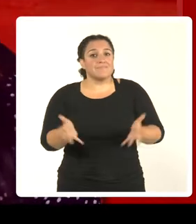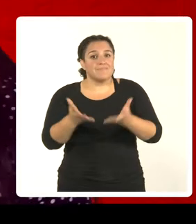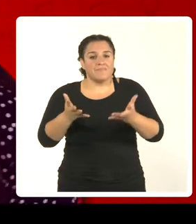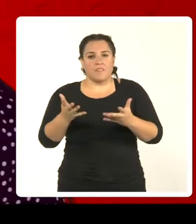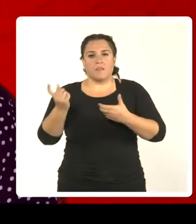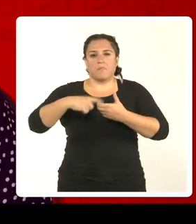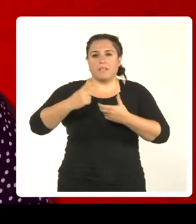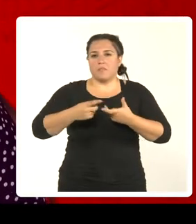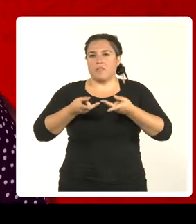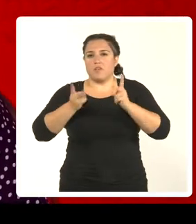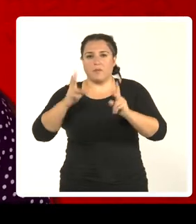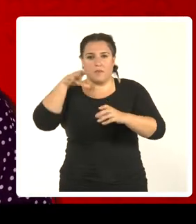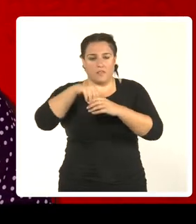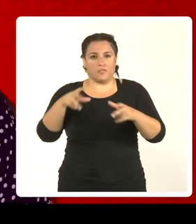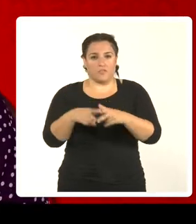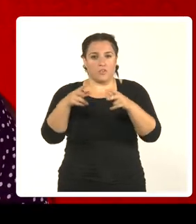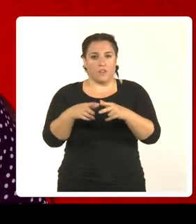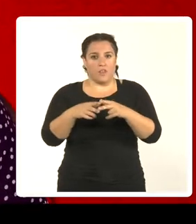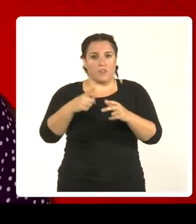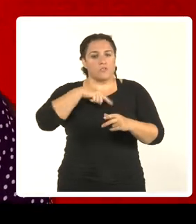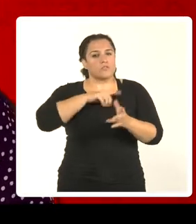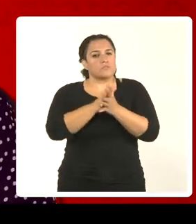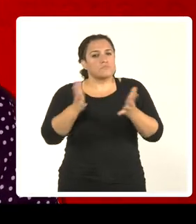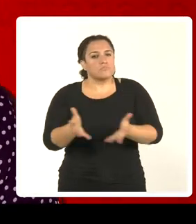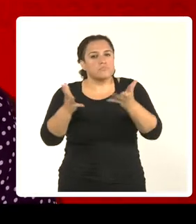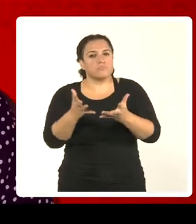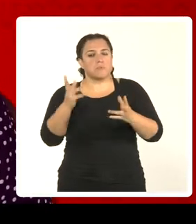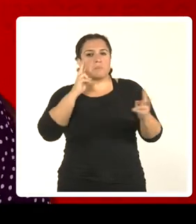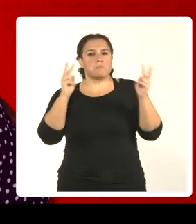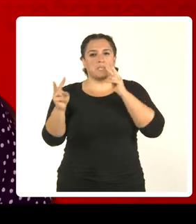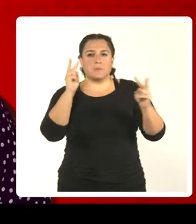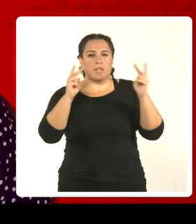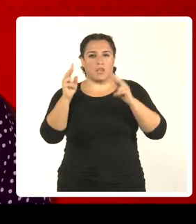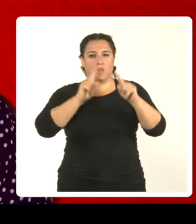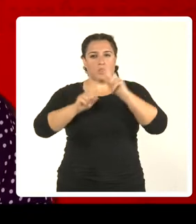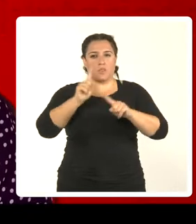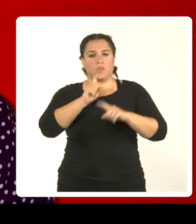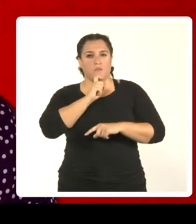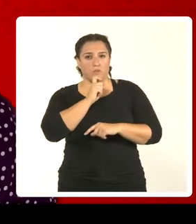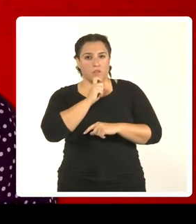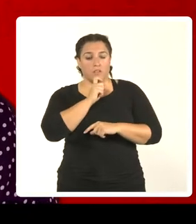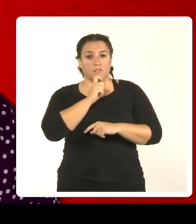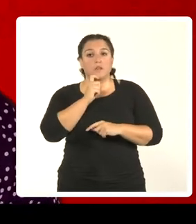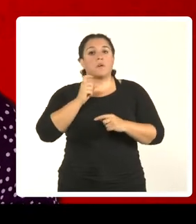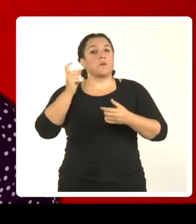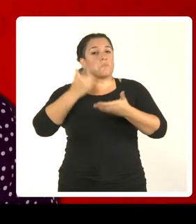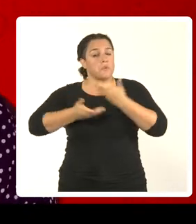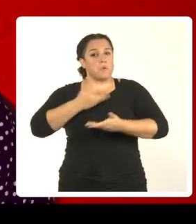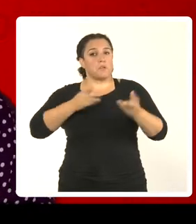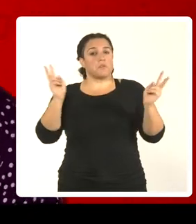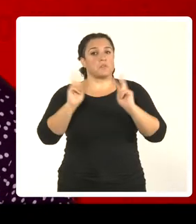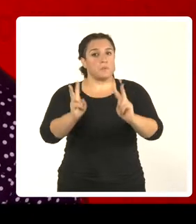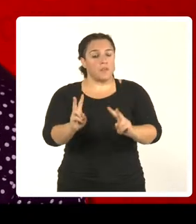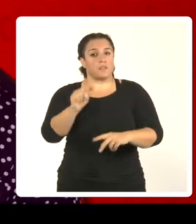Somos cauce de participación libre dentro de la sociedad, impulsando la visibilización de las dificultades, colaborando activamente